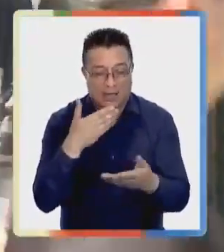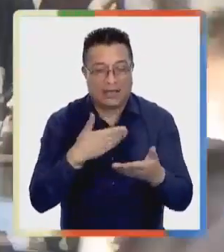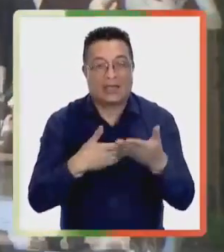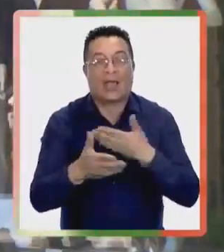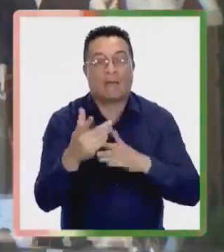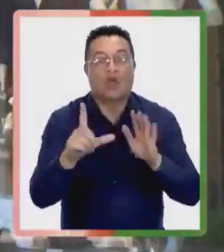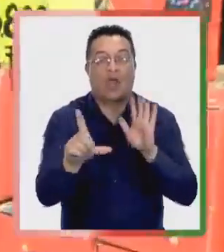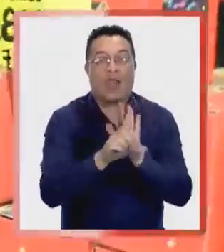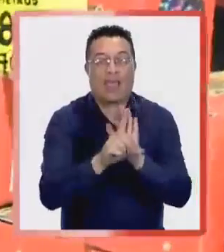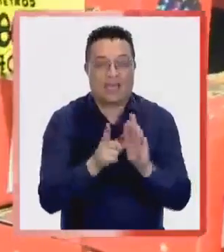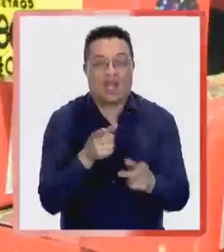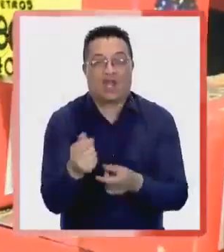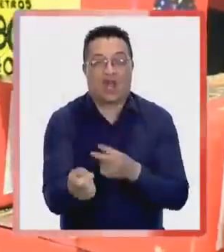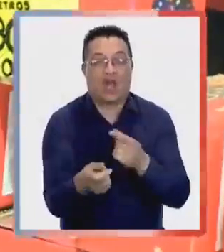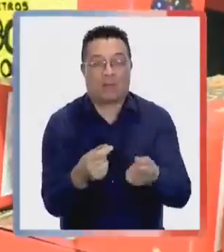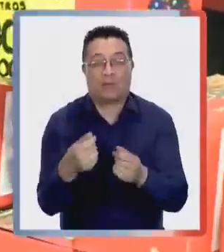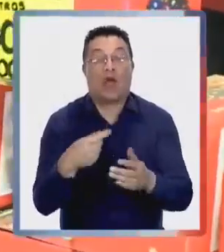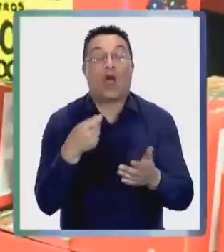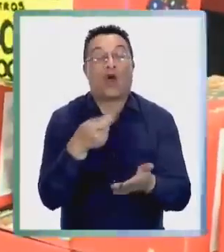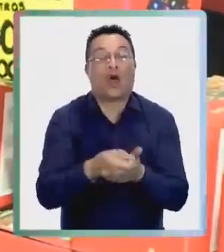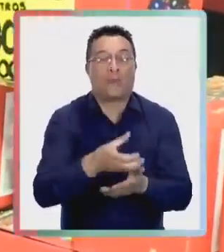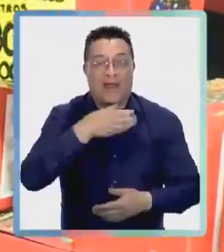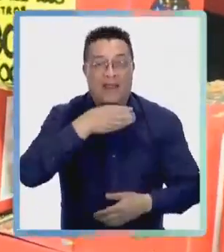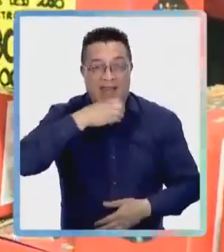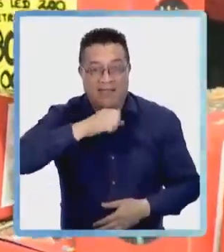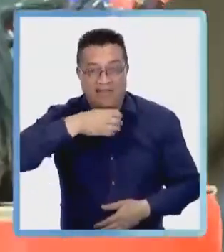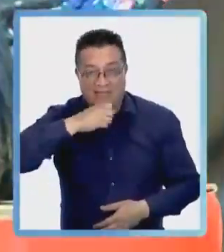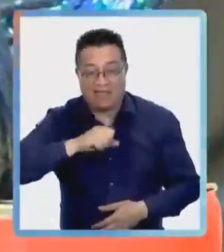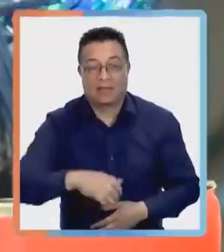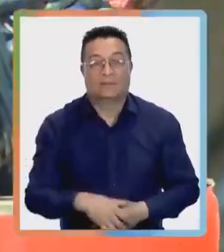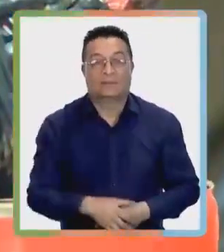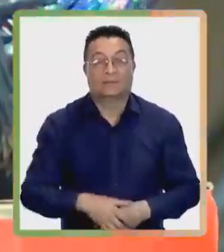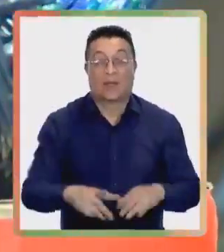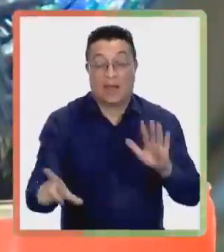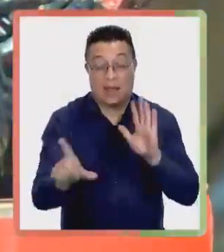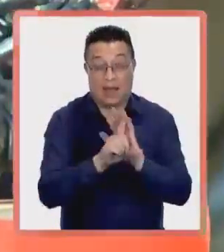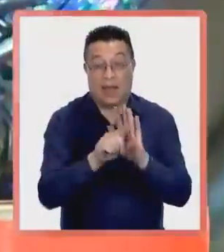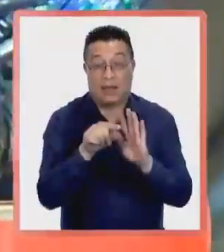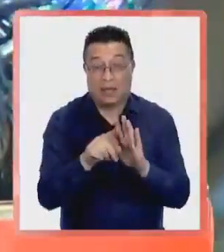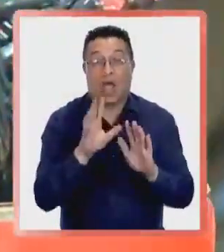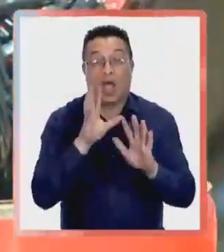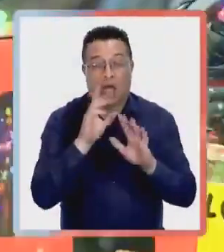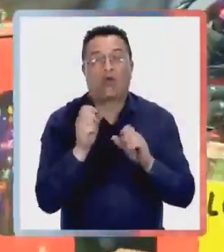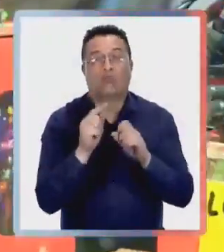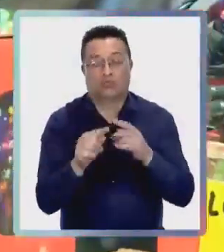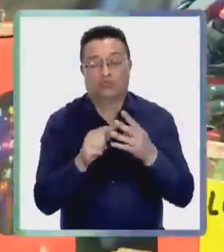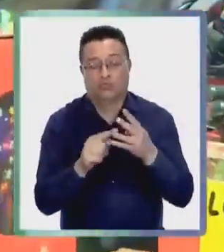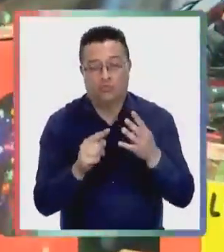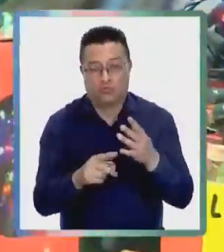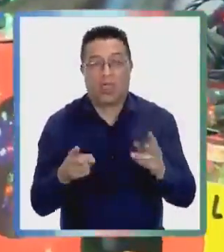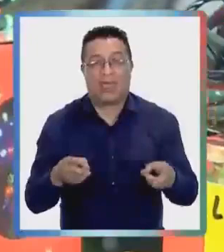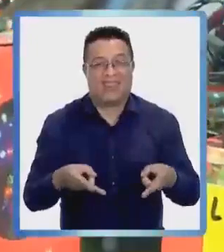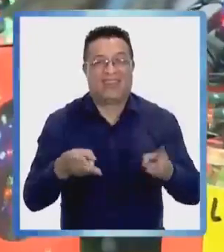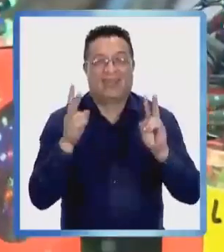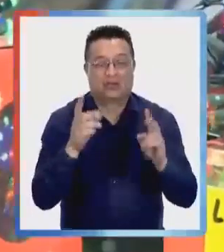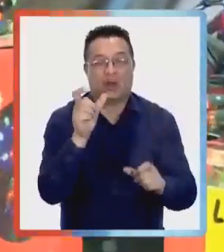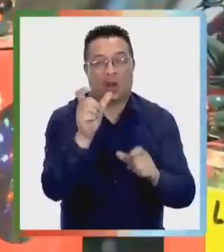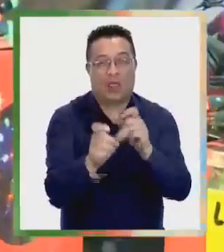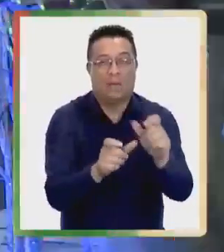Más Protección, Más Derechos. Lo que se busca es que las personas sepan que hubo un cambio a la ley del consumidor de cara a las compras de Navidad.